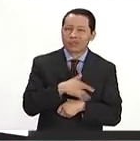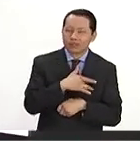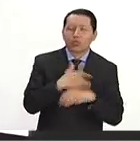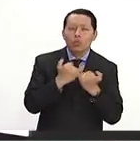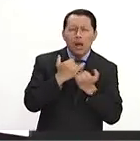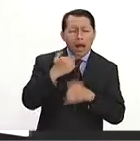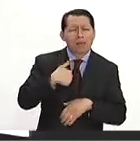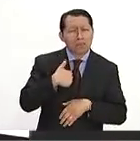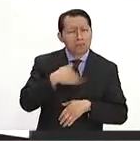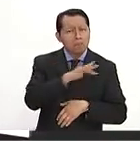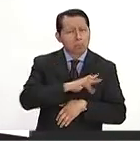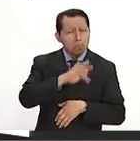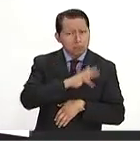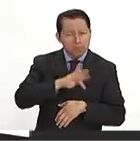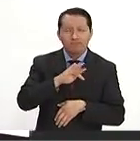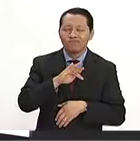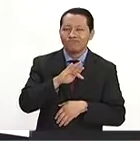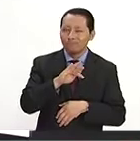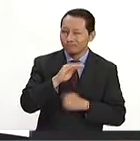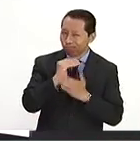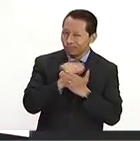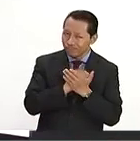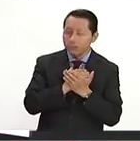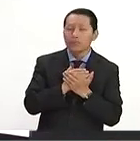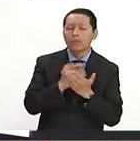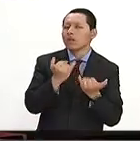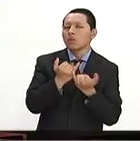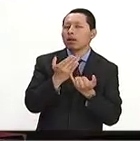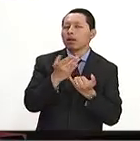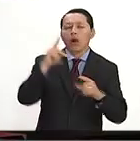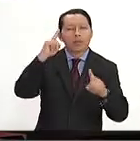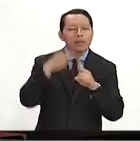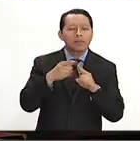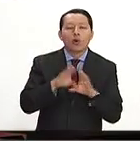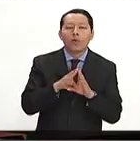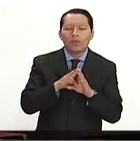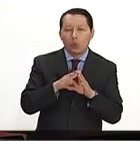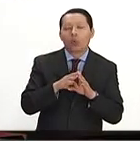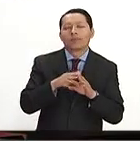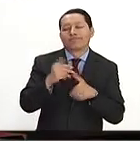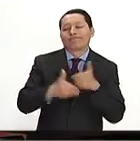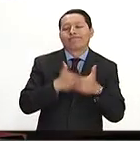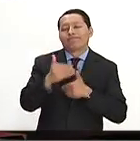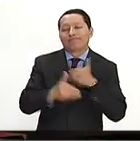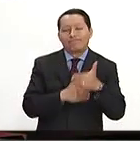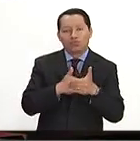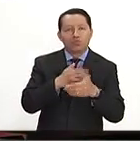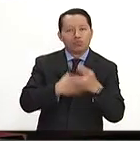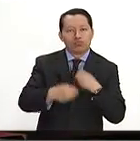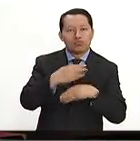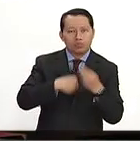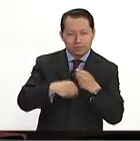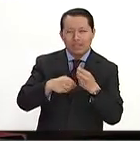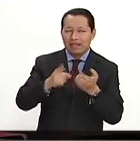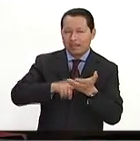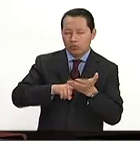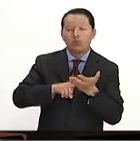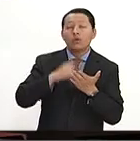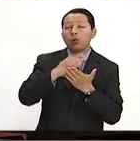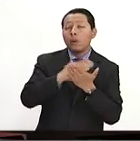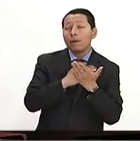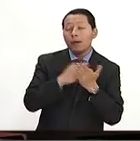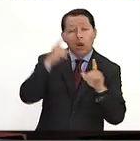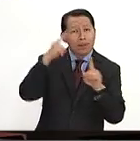Pero la realidad es otra. Tenemos, por ejemplo, los objetivos del desarrollo sostenible, en el cual en el objetivo 5 se dice del